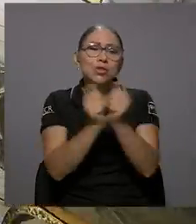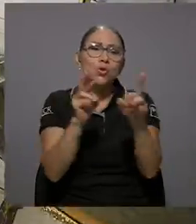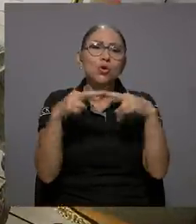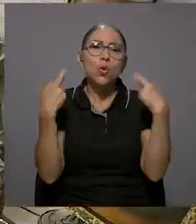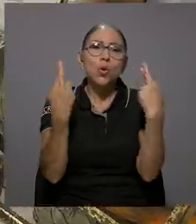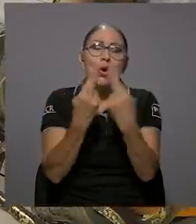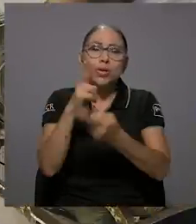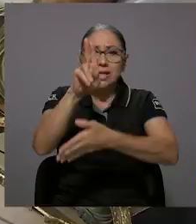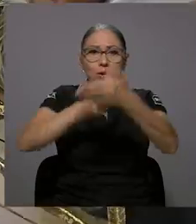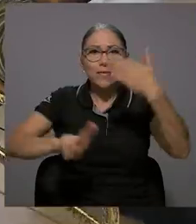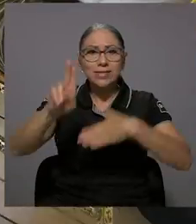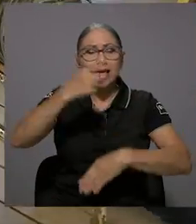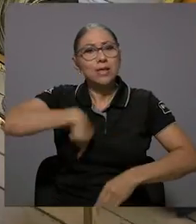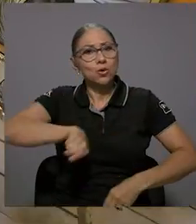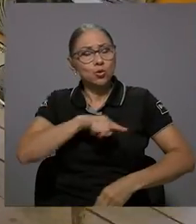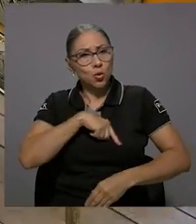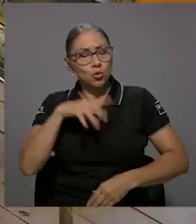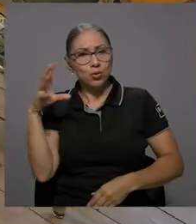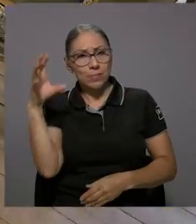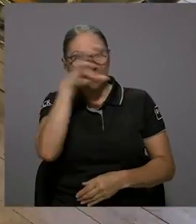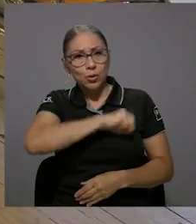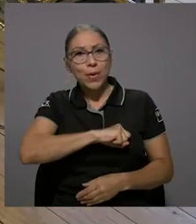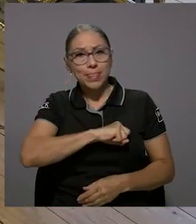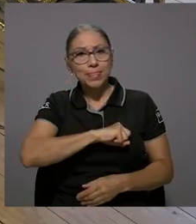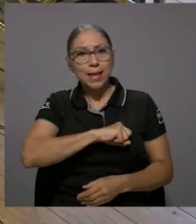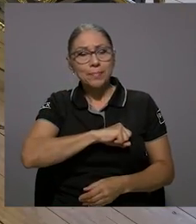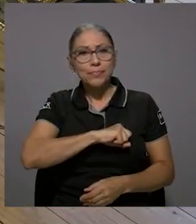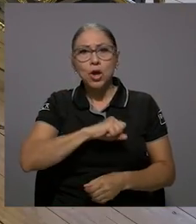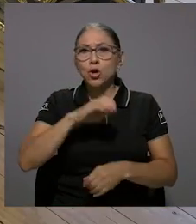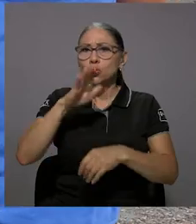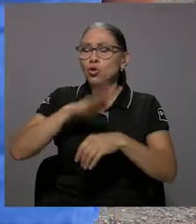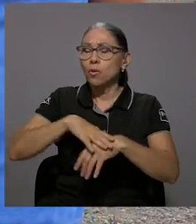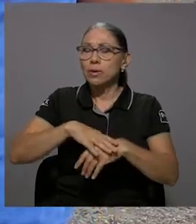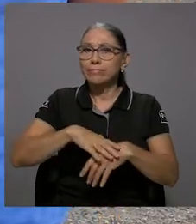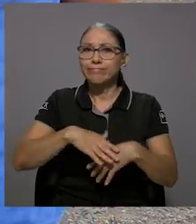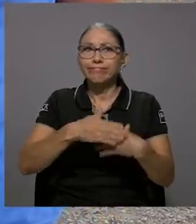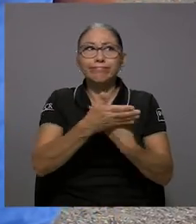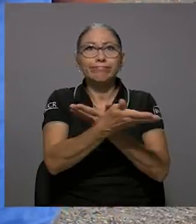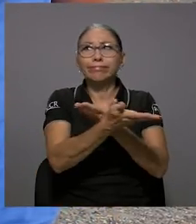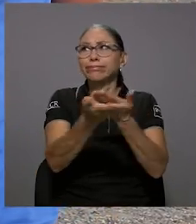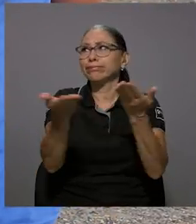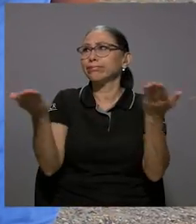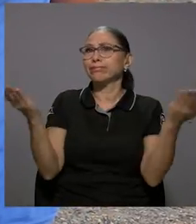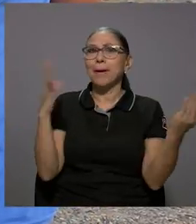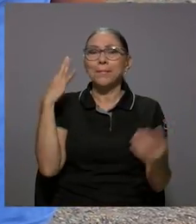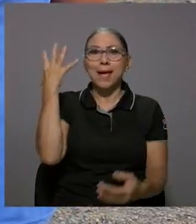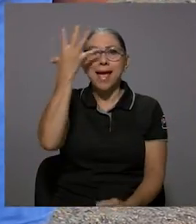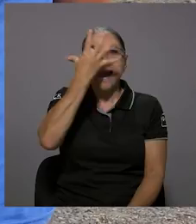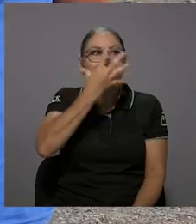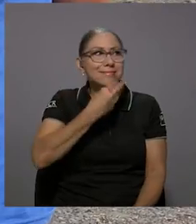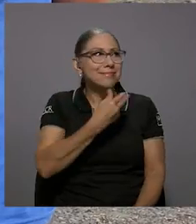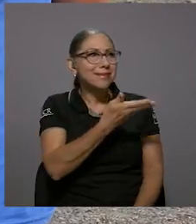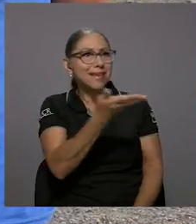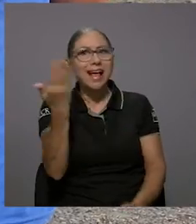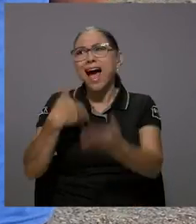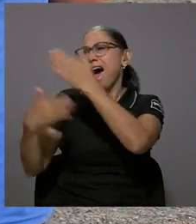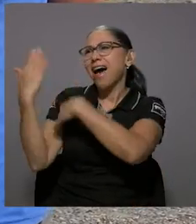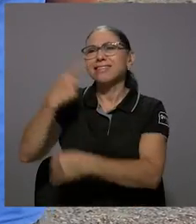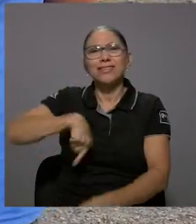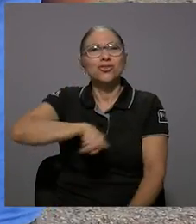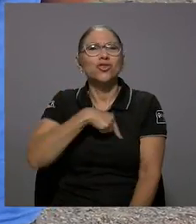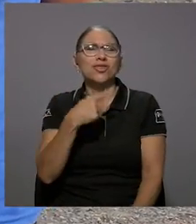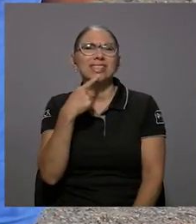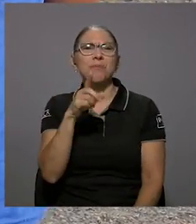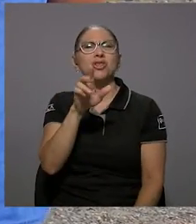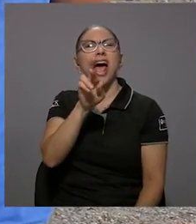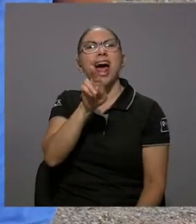Últimamente, con todos los talleres y las reuniones que hemos tenido con la universidad, nos hemos dado cuenta de la